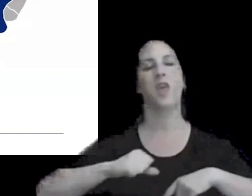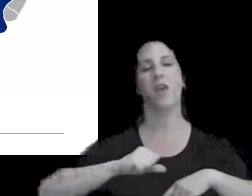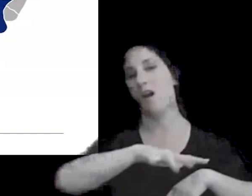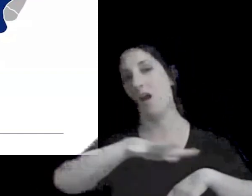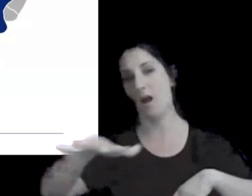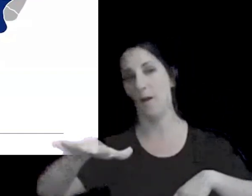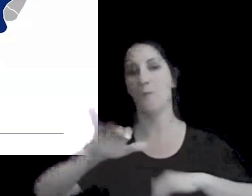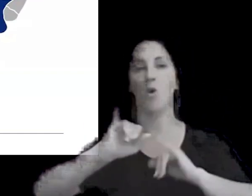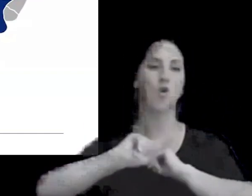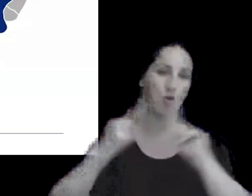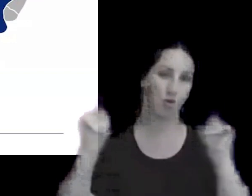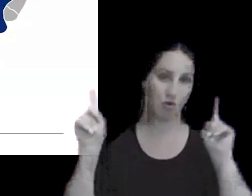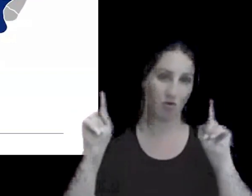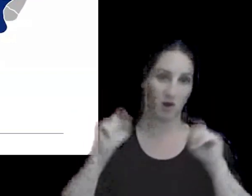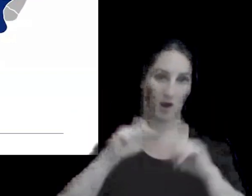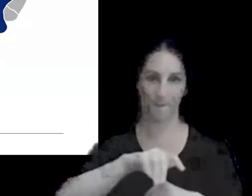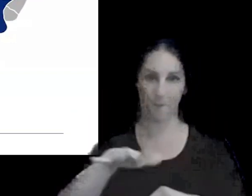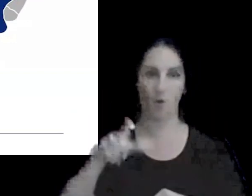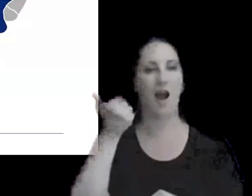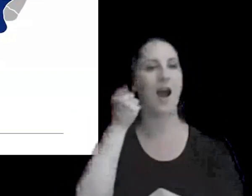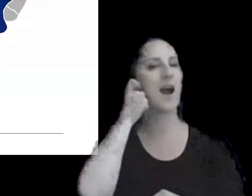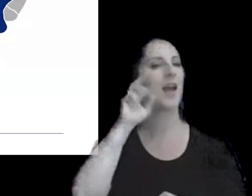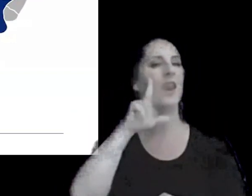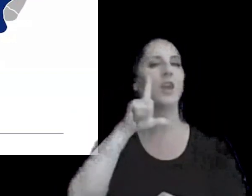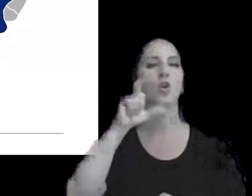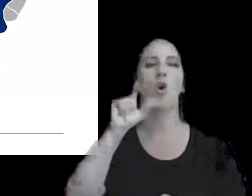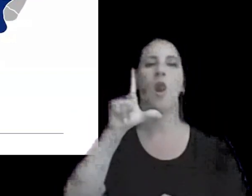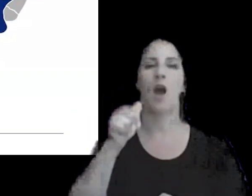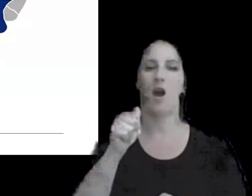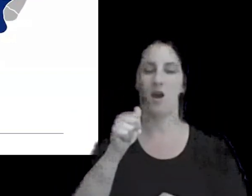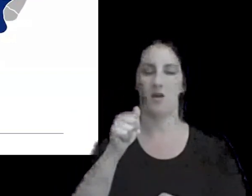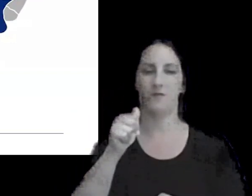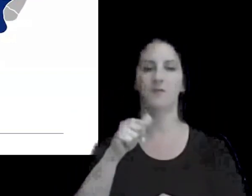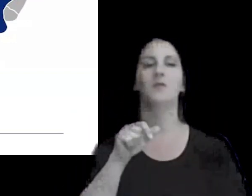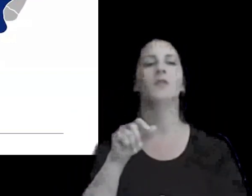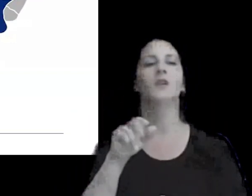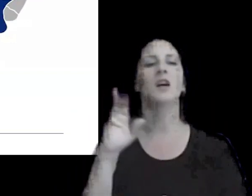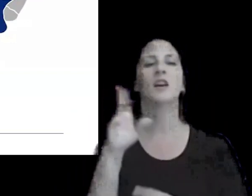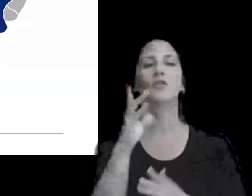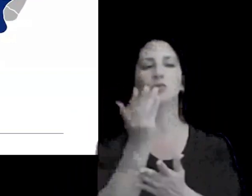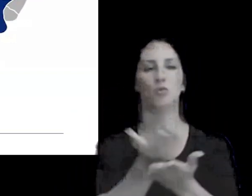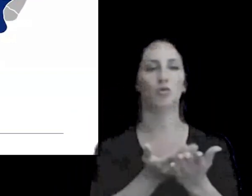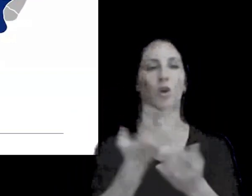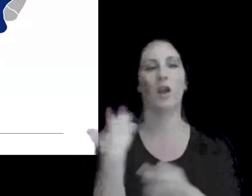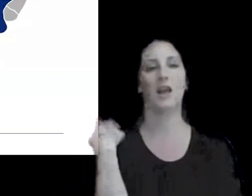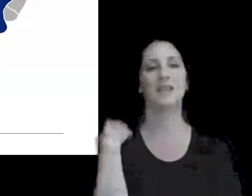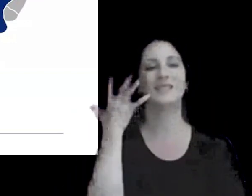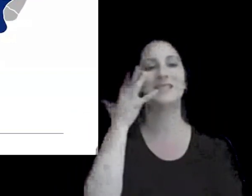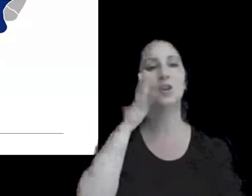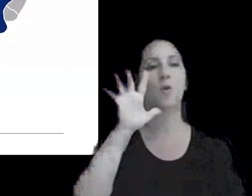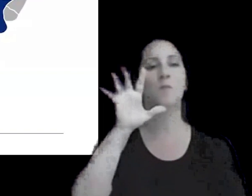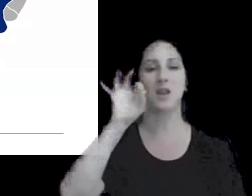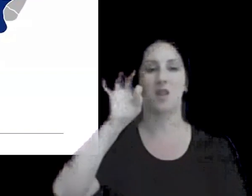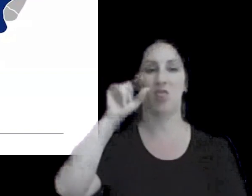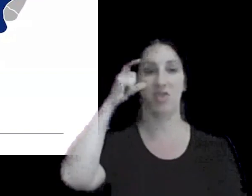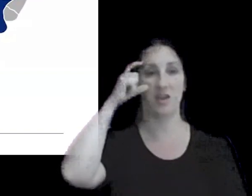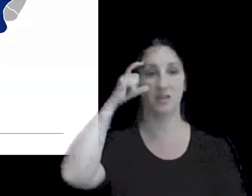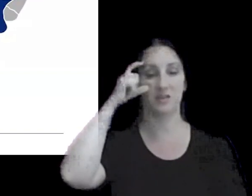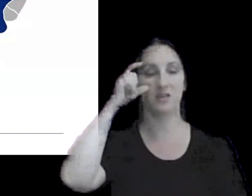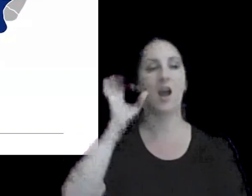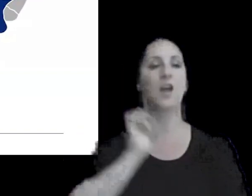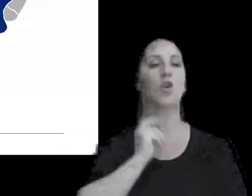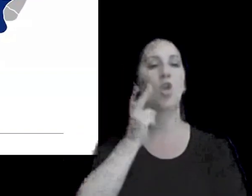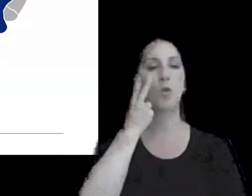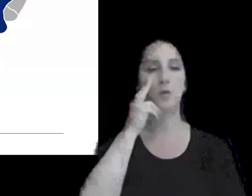agrícolas y más recientemente la resolución general 5010 del